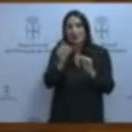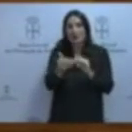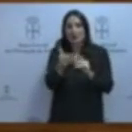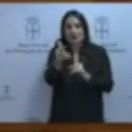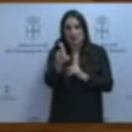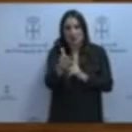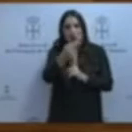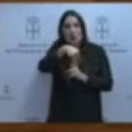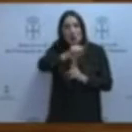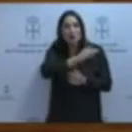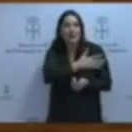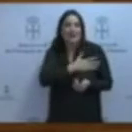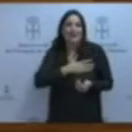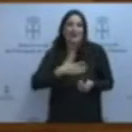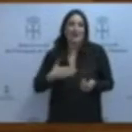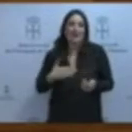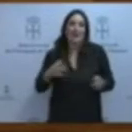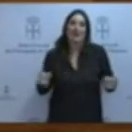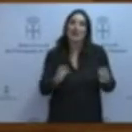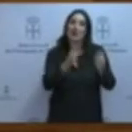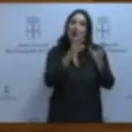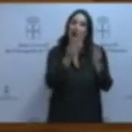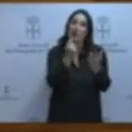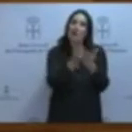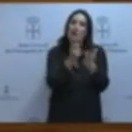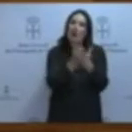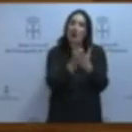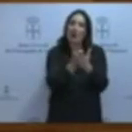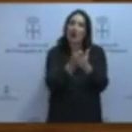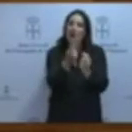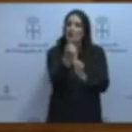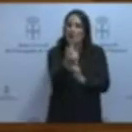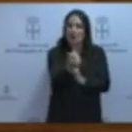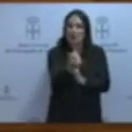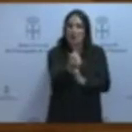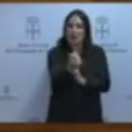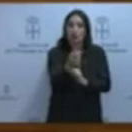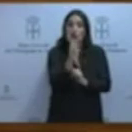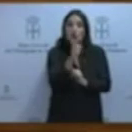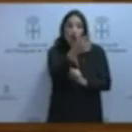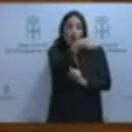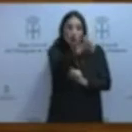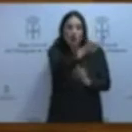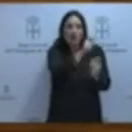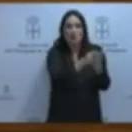Y ustedes lo que pretenden es que la libertad se pague con dinero, de forma que solo sean ustedes y los suyos los que puedan pagársela.